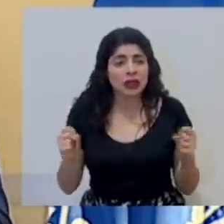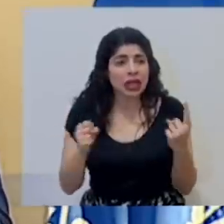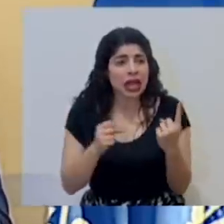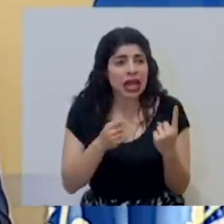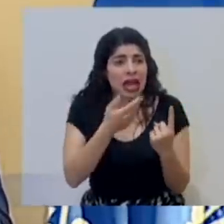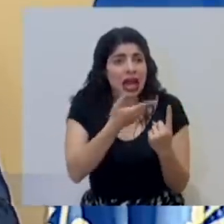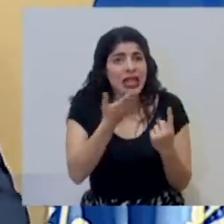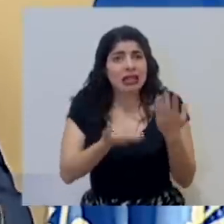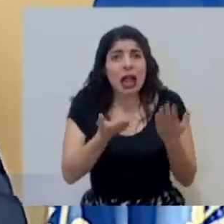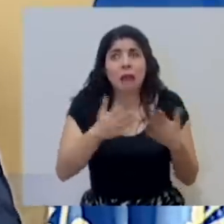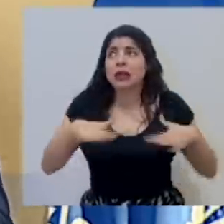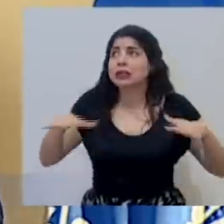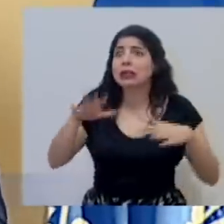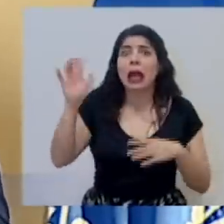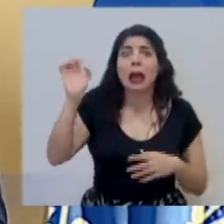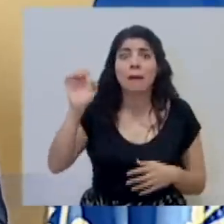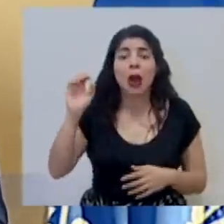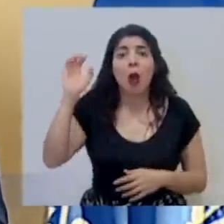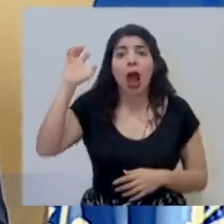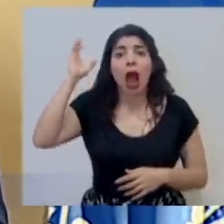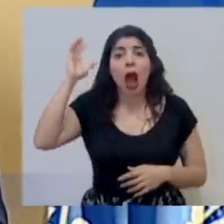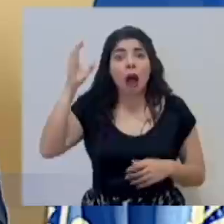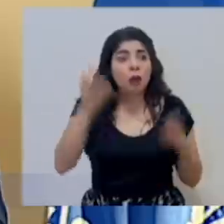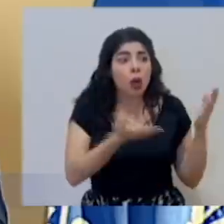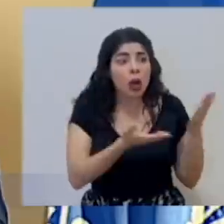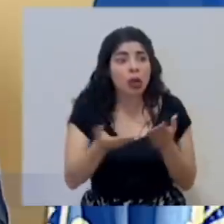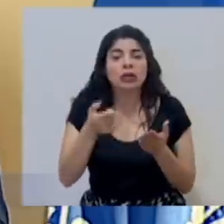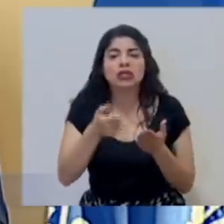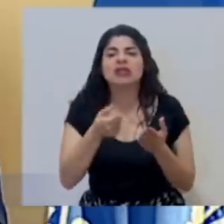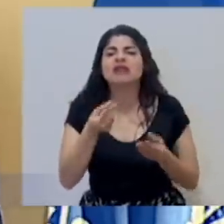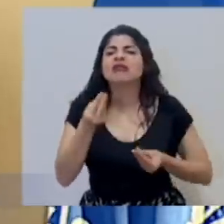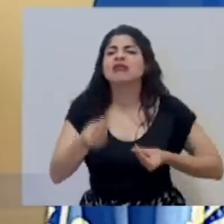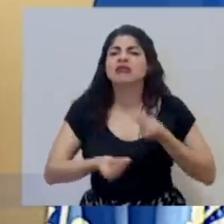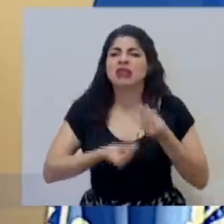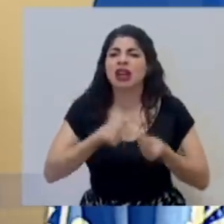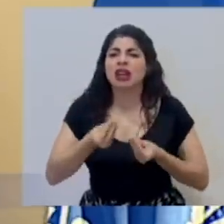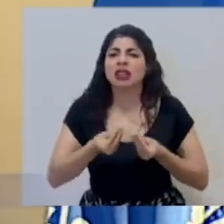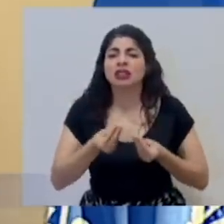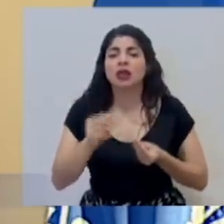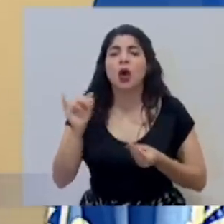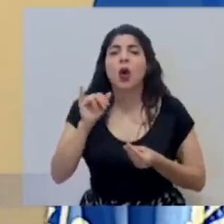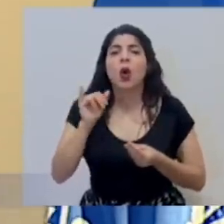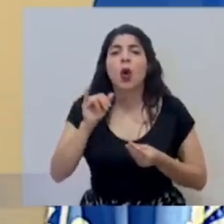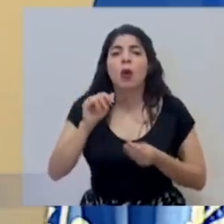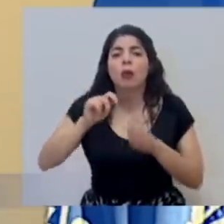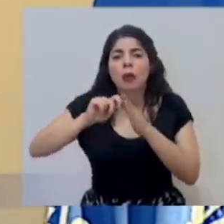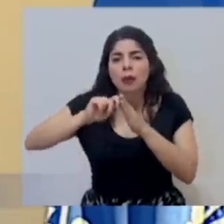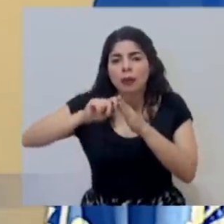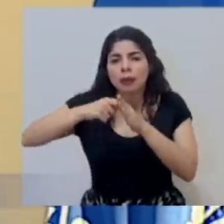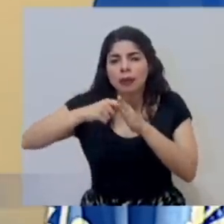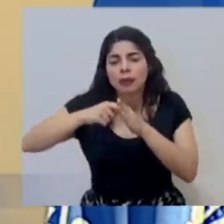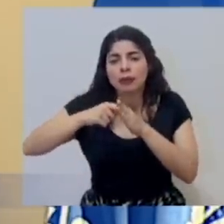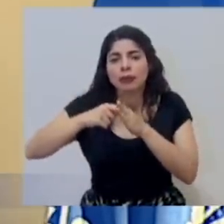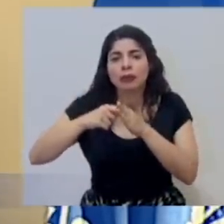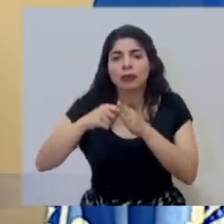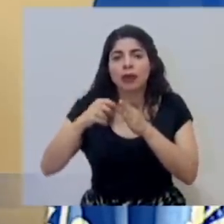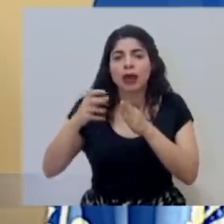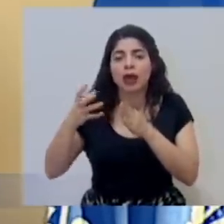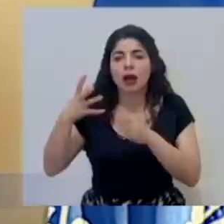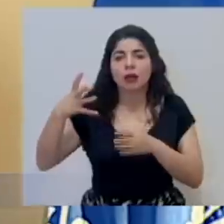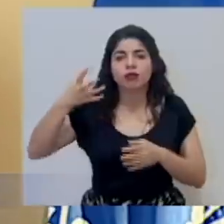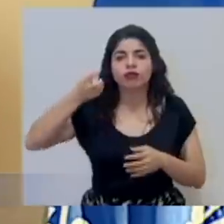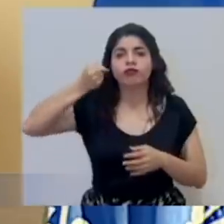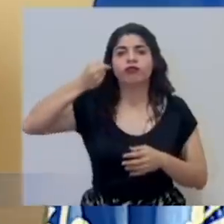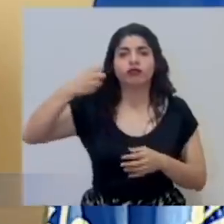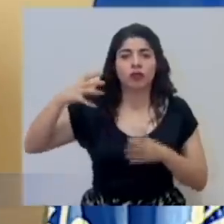y está tal vez en emergencias o lo agarramos en una ambulancia, que generalmente se le hace es como una bombita, una perita que se